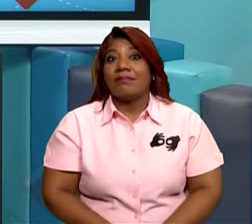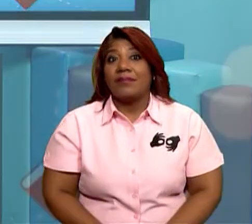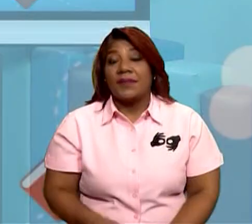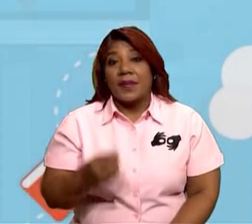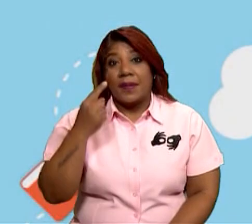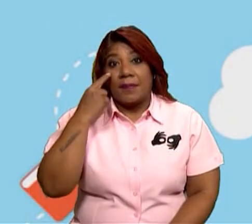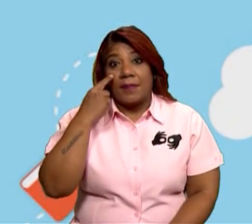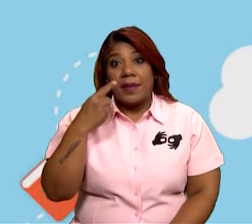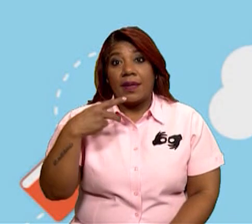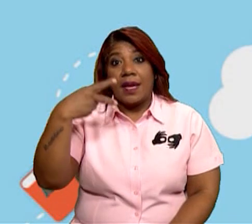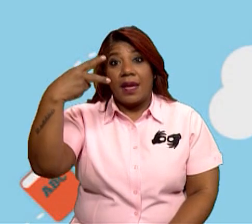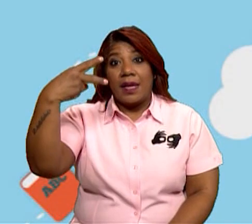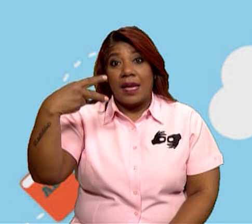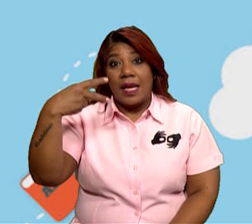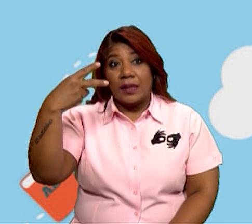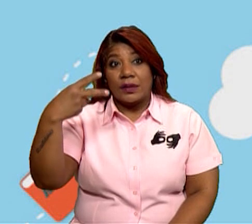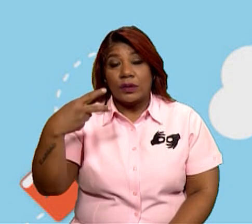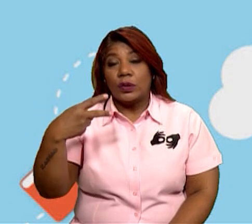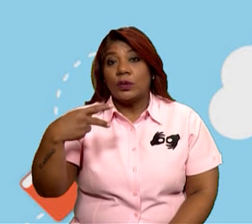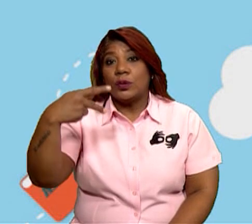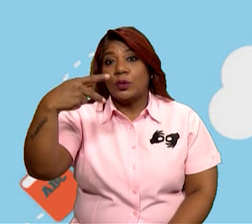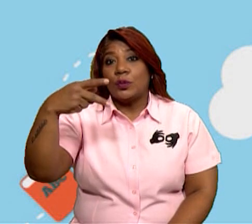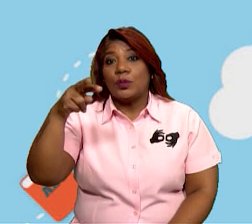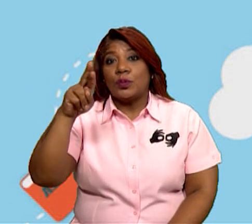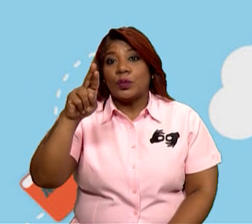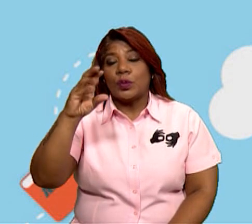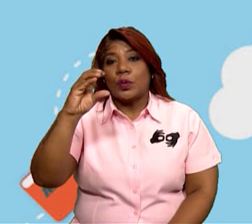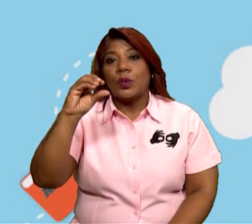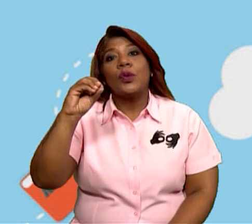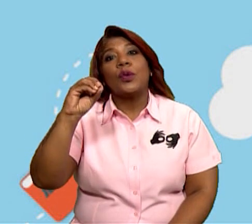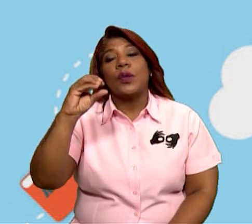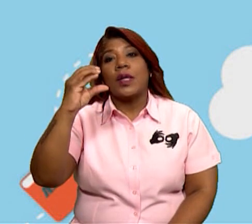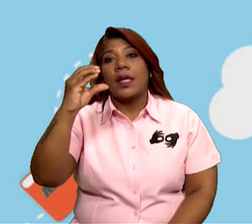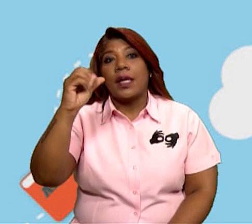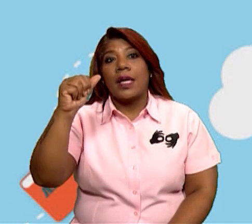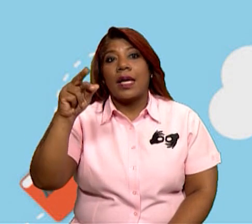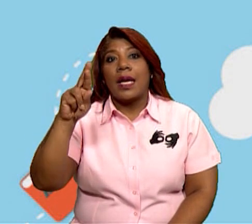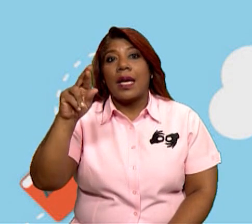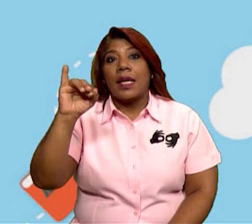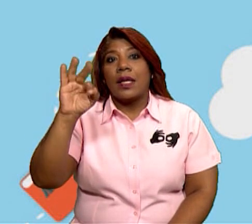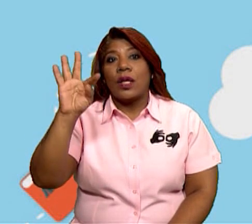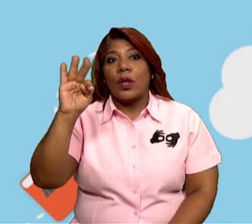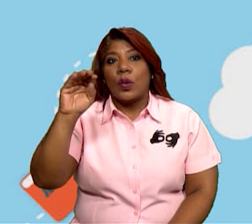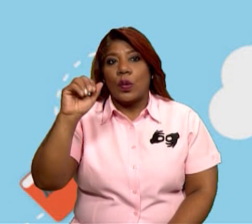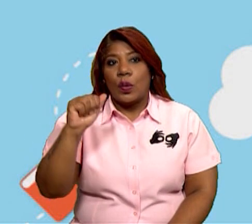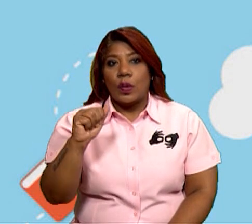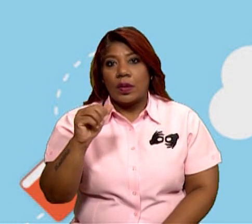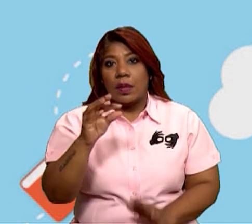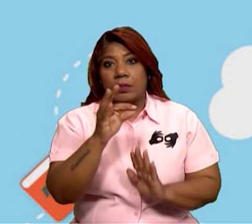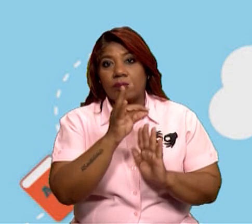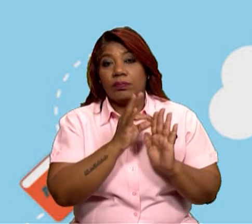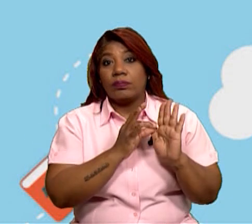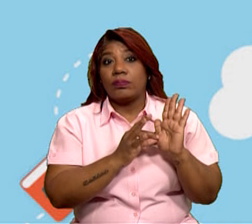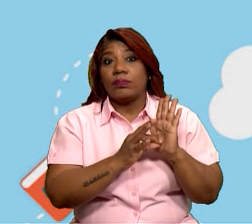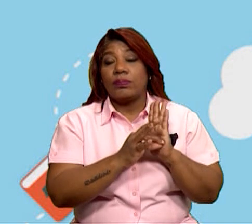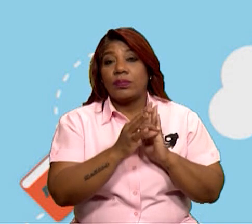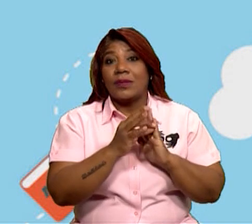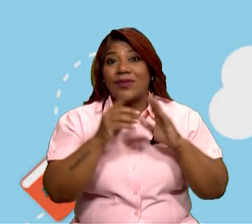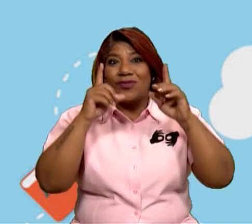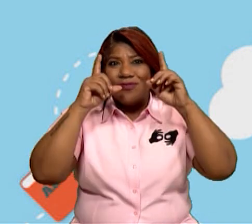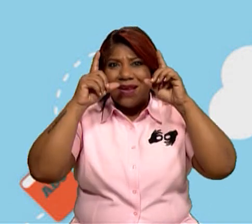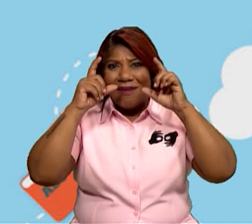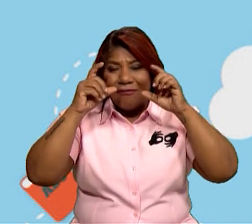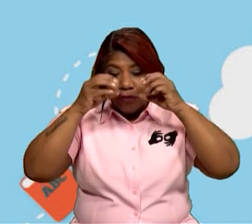pantalla encontramos que la célula prokaryota, micrografía electrónica de una célula prokaryota, o sea,